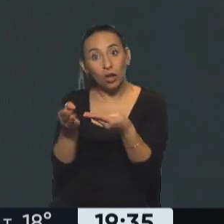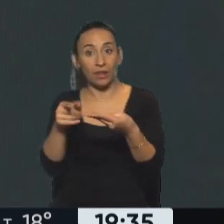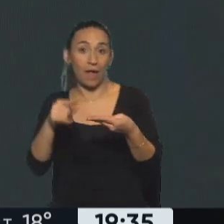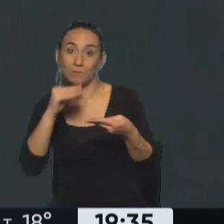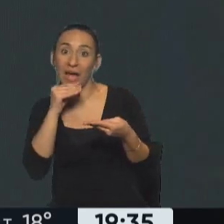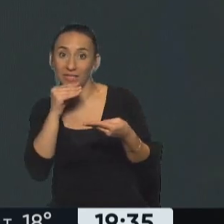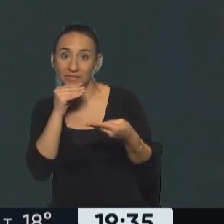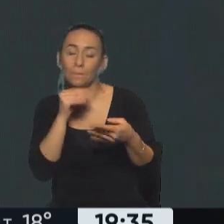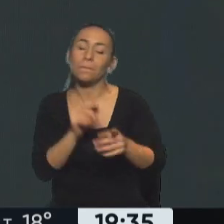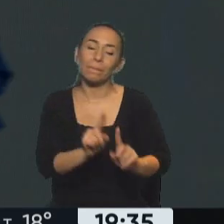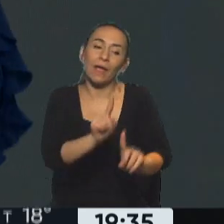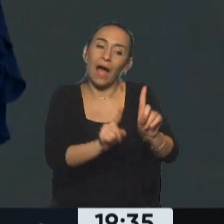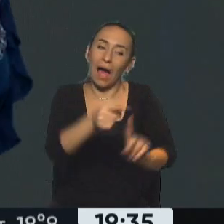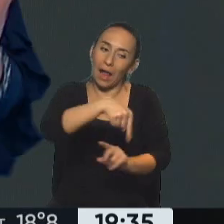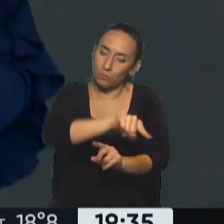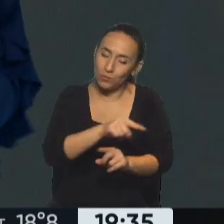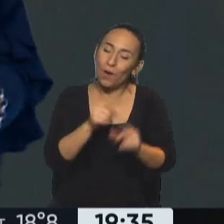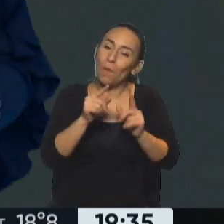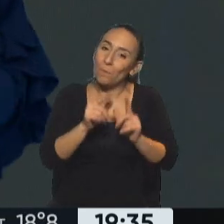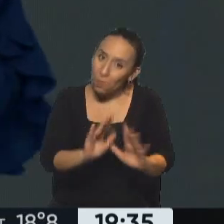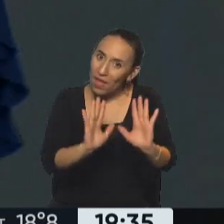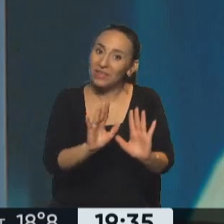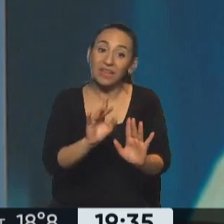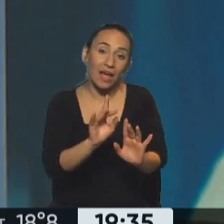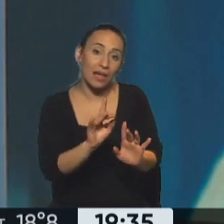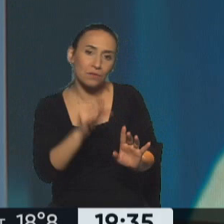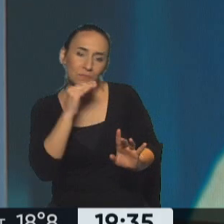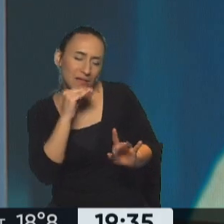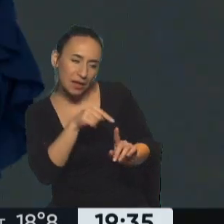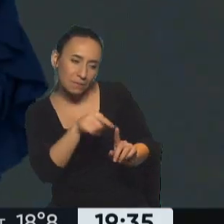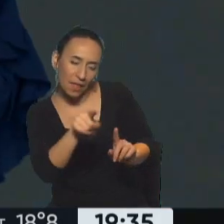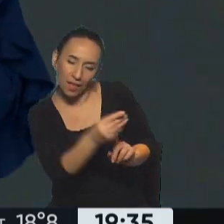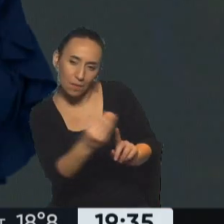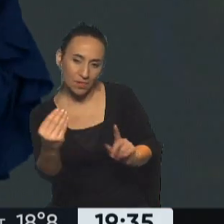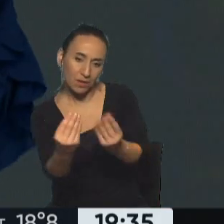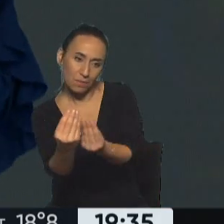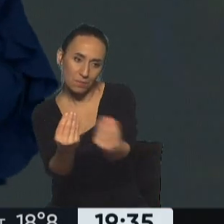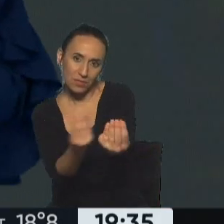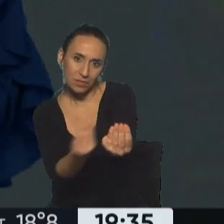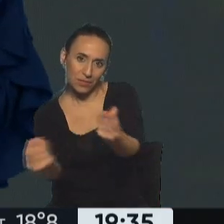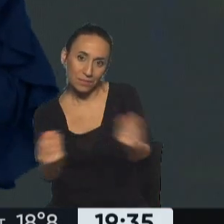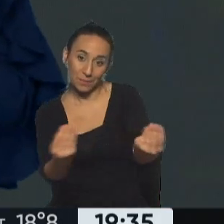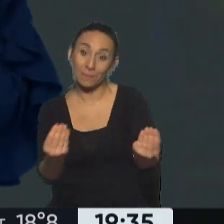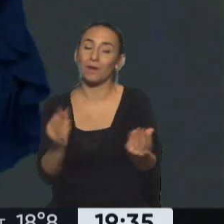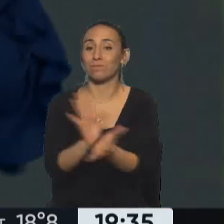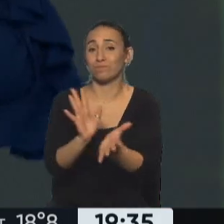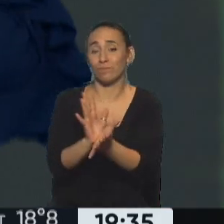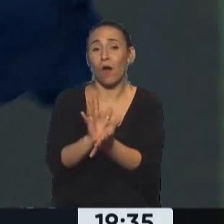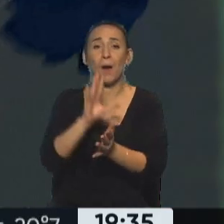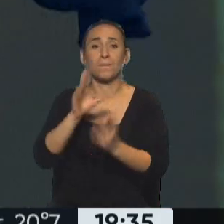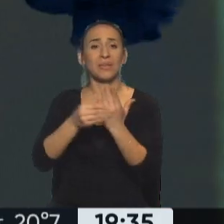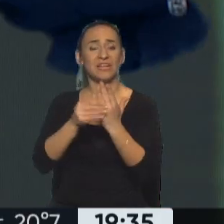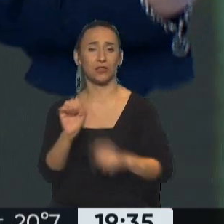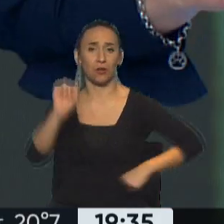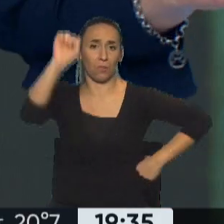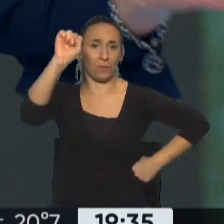puedan llegar a tener la posibilidad de ocupar un cargo ahora con la asunción del superministro Sergio Masa y otros